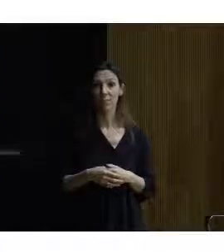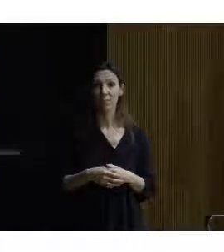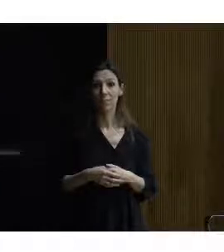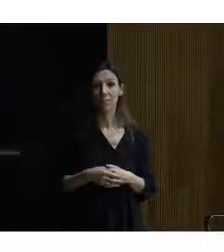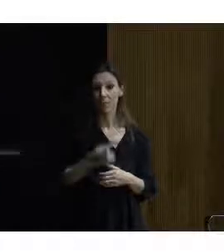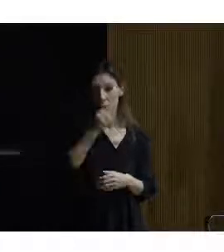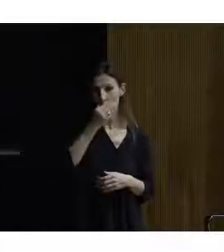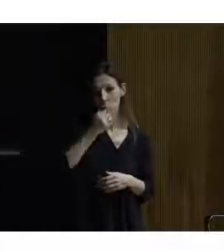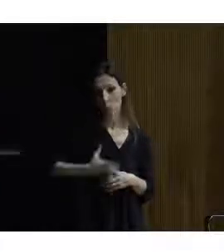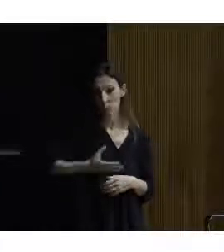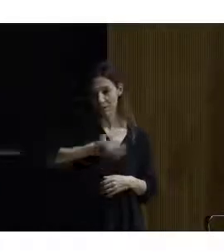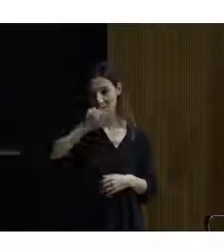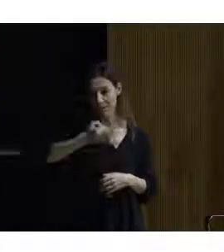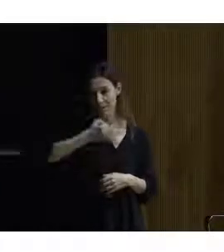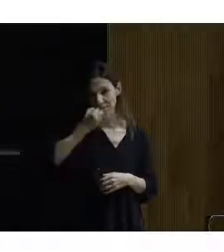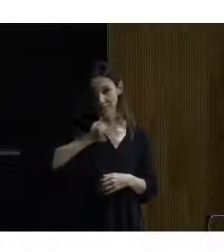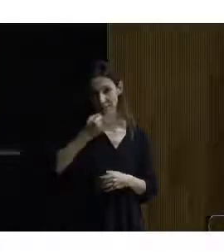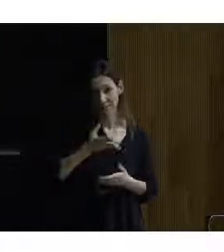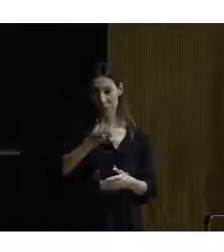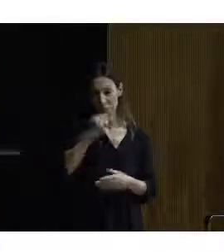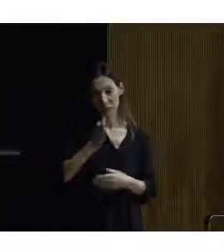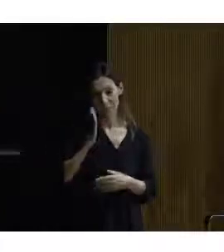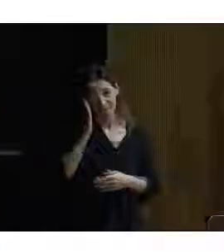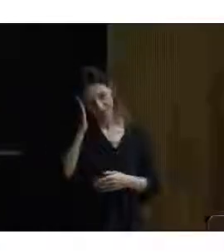Buenas tardes, buenas siestas.